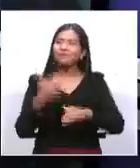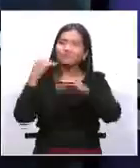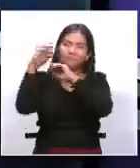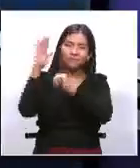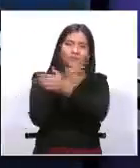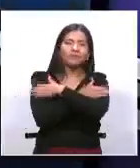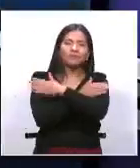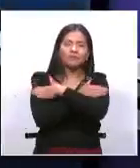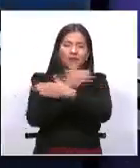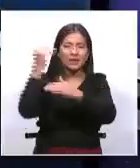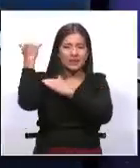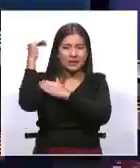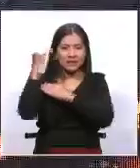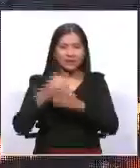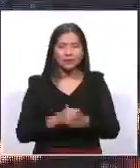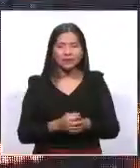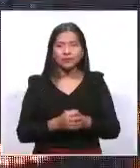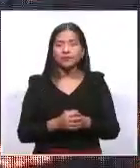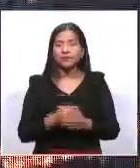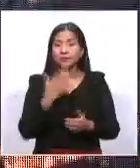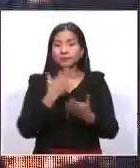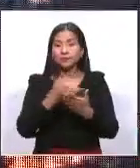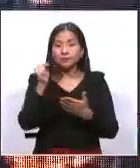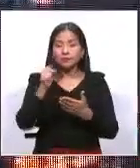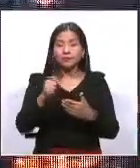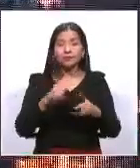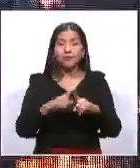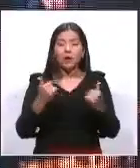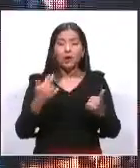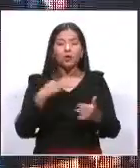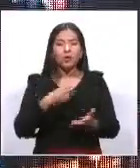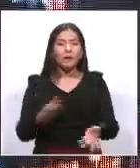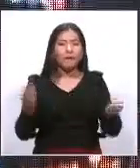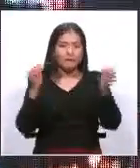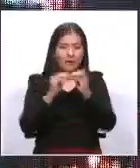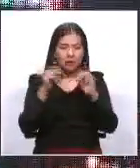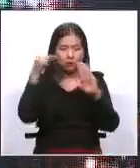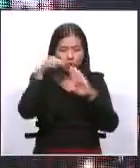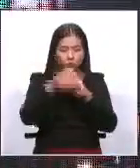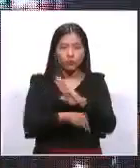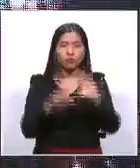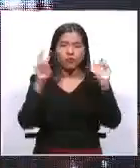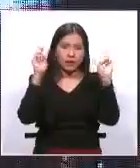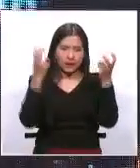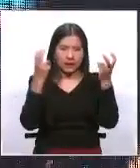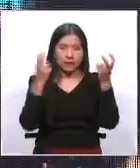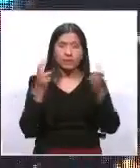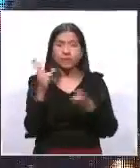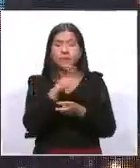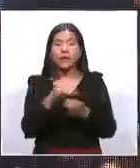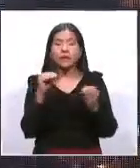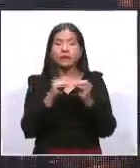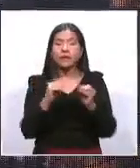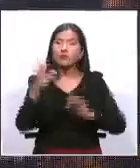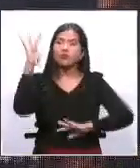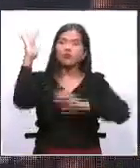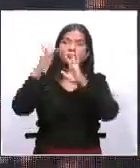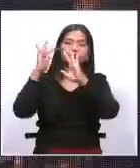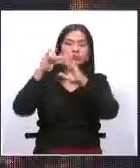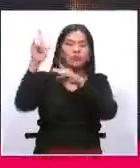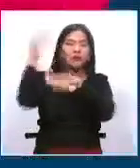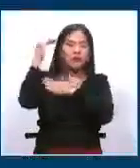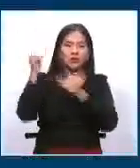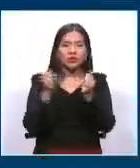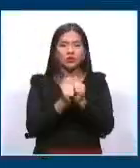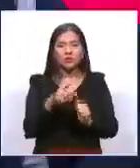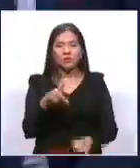a Santa Cruz. Bien, vamos a seguir profundizando el tema y nos vamos a trasladar hasta Santa Cruz con